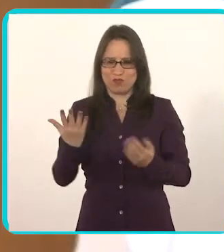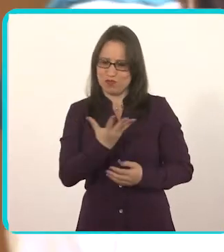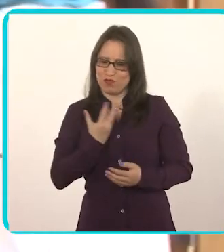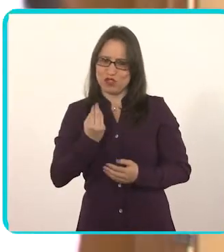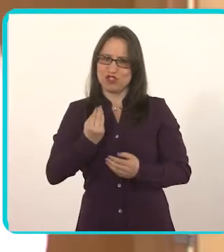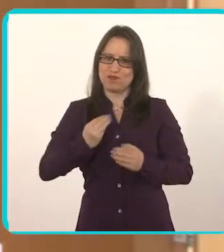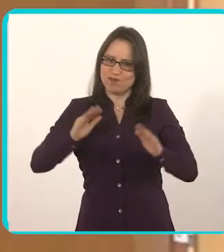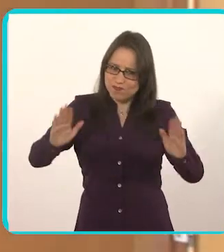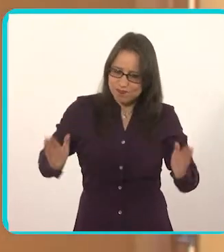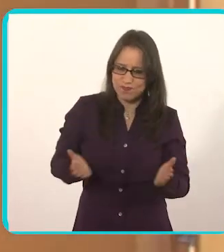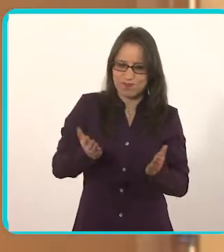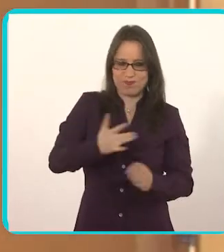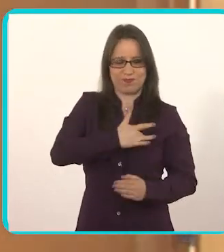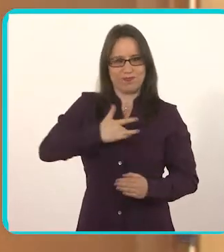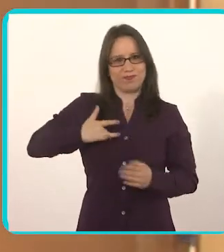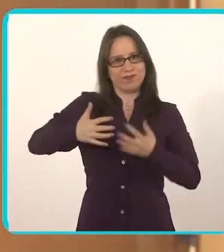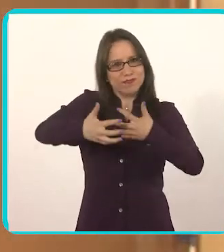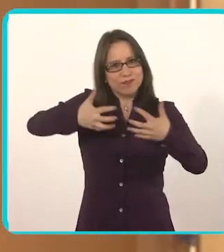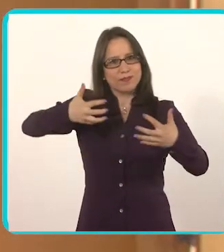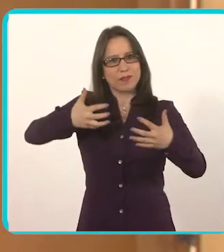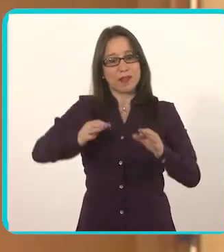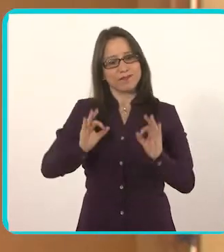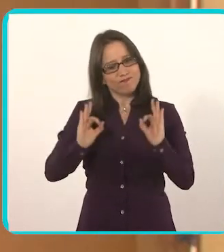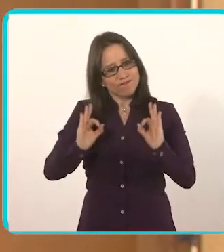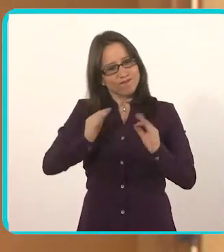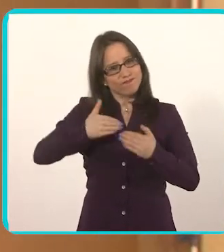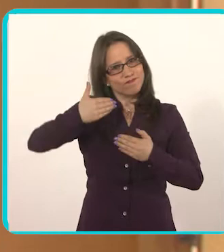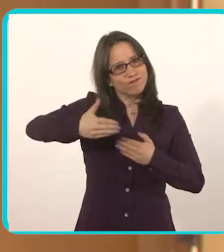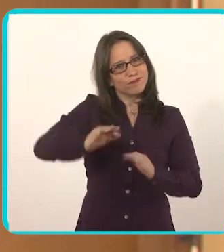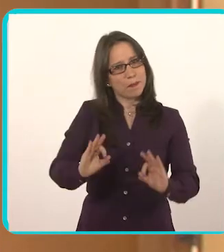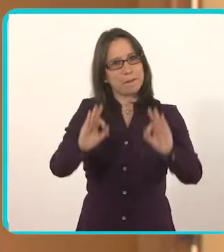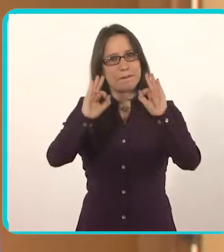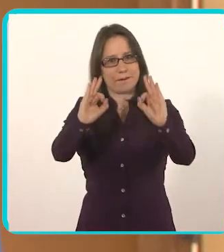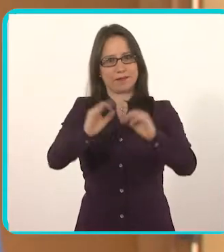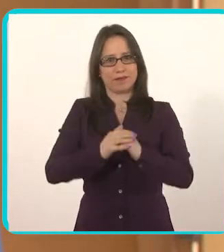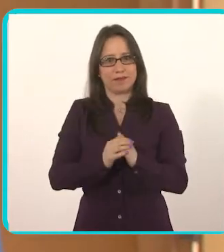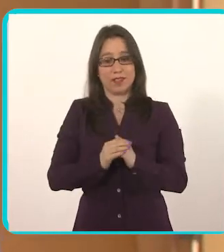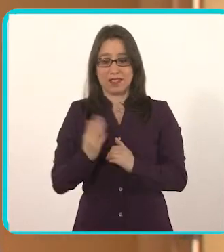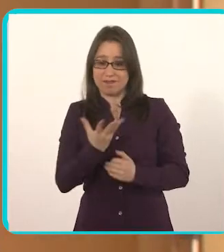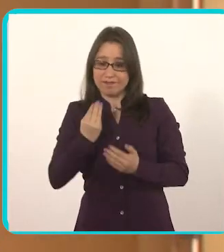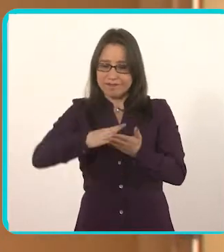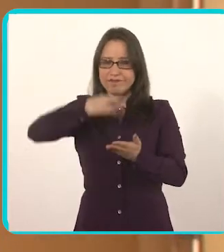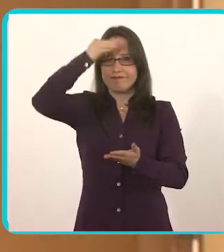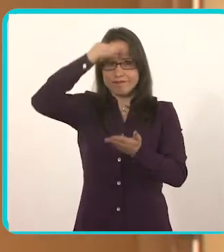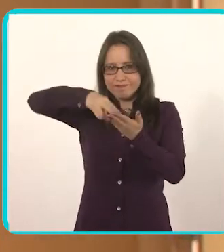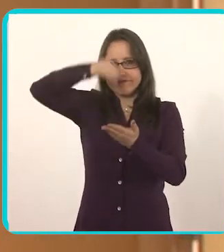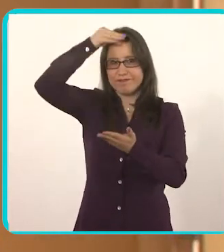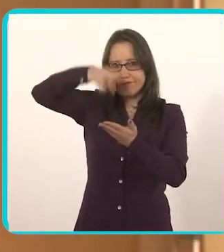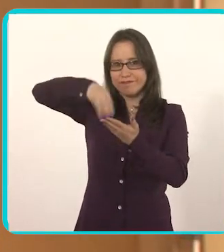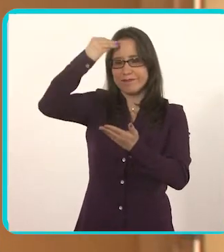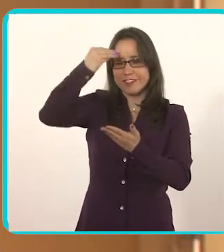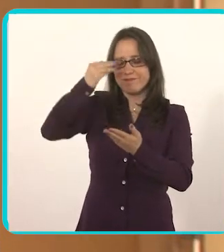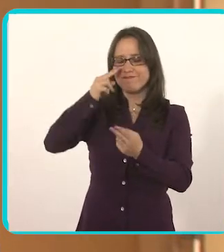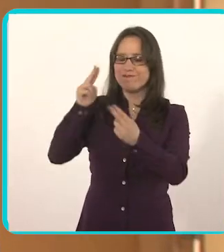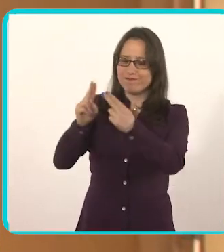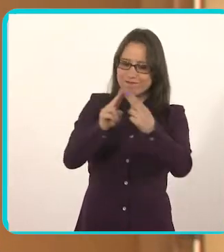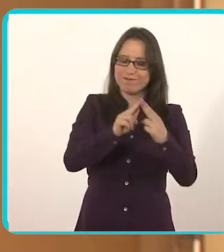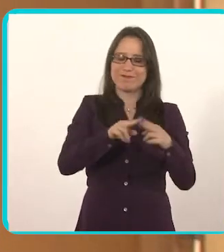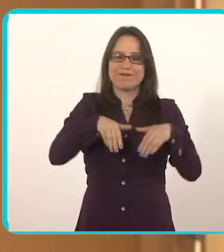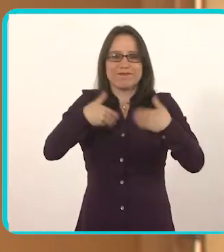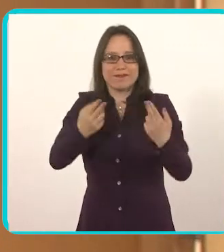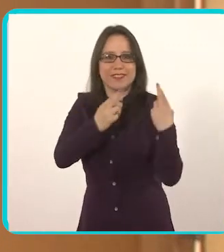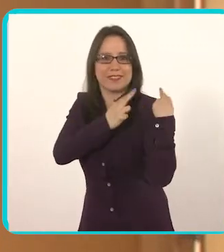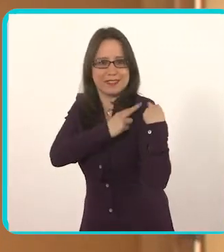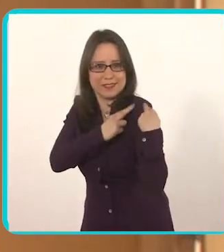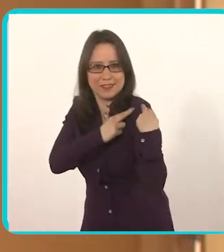debemos participar en que la seguridad social sea un éxito. Estamos aprendiendo y estamos llegando a conocer